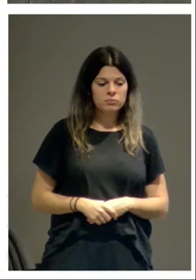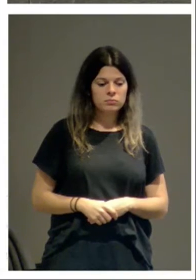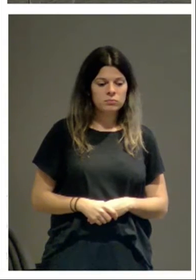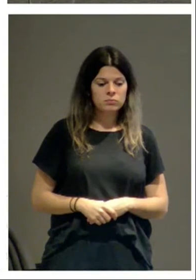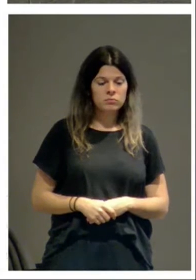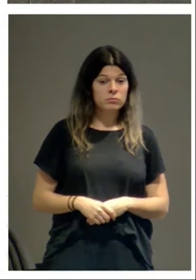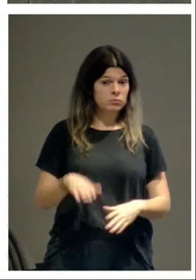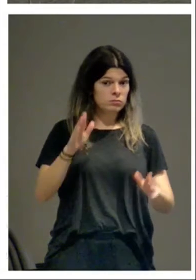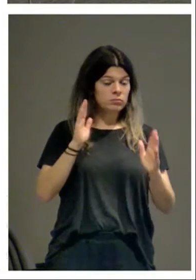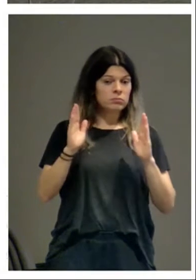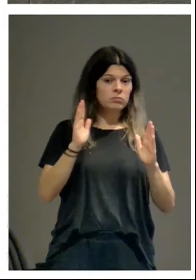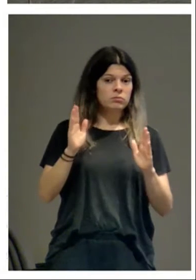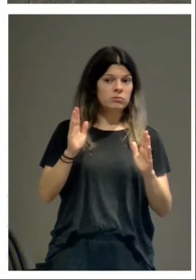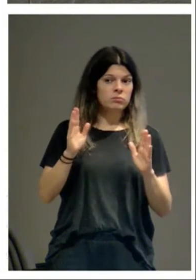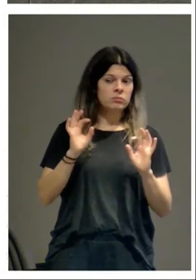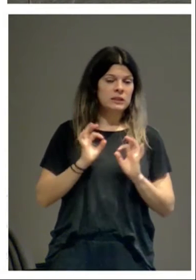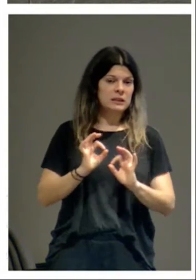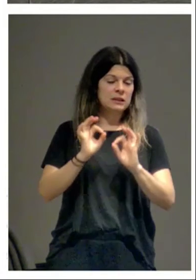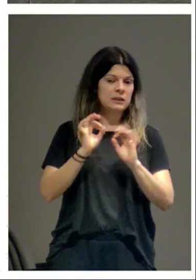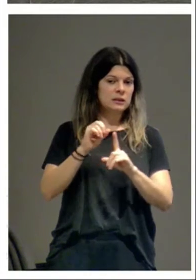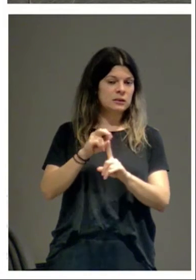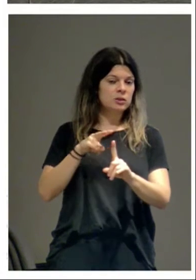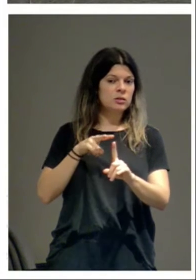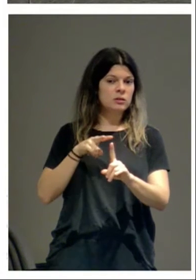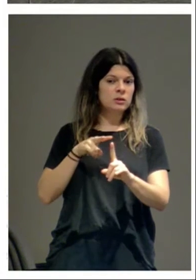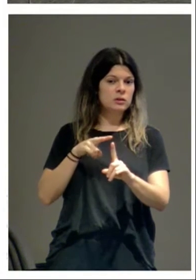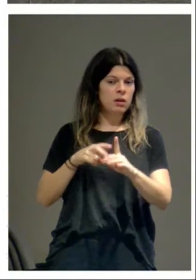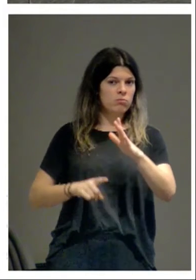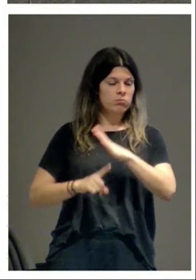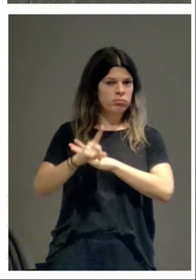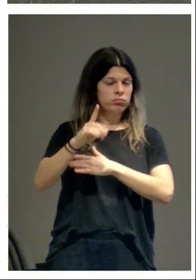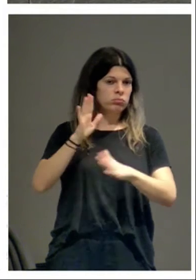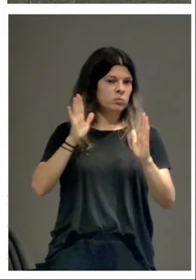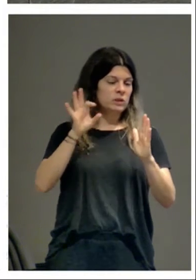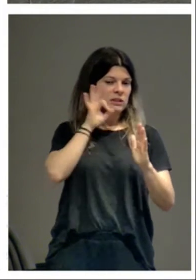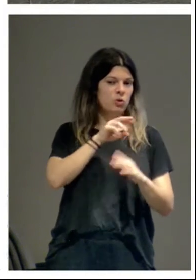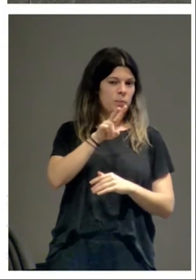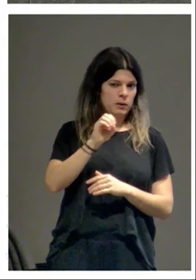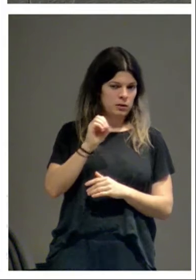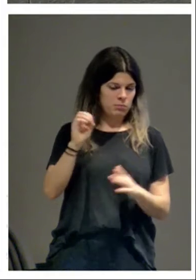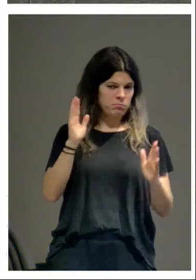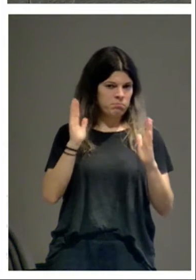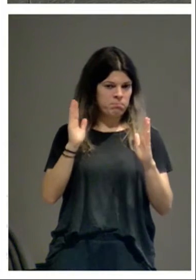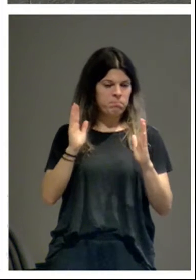En esta época, y estoy hablando de la visión que se fue desarrollando a lo largo del siglo XX, se recalcó